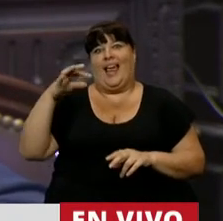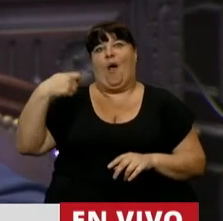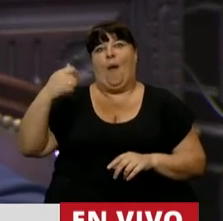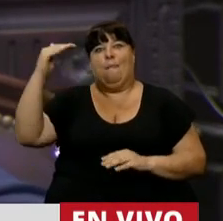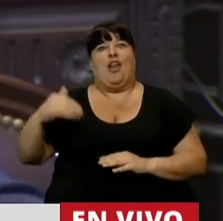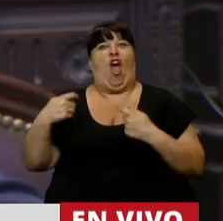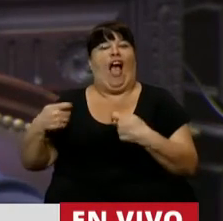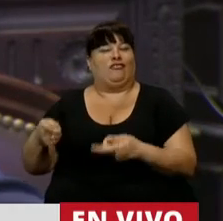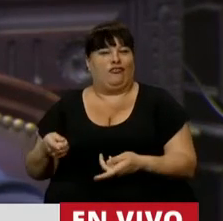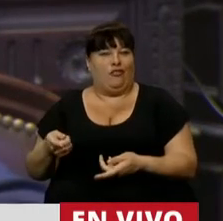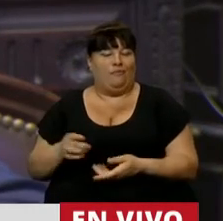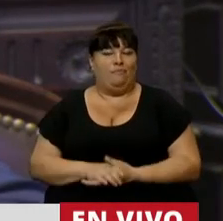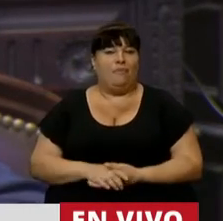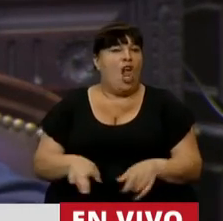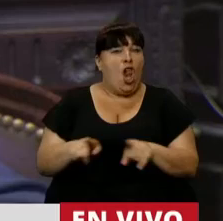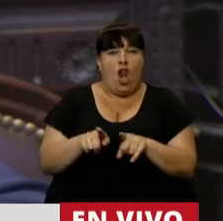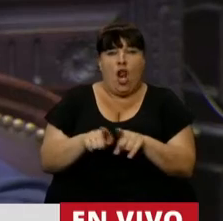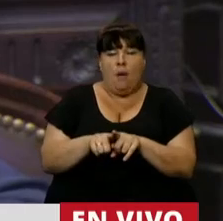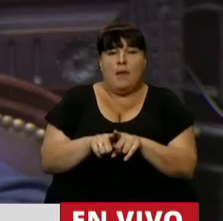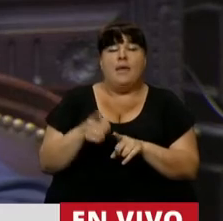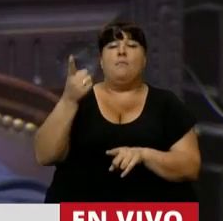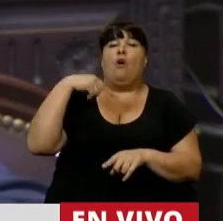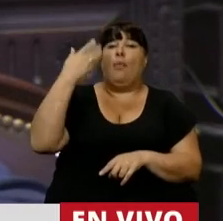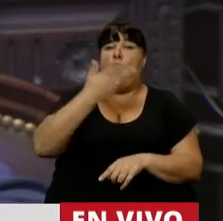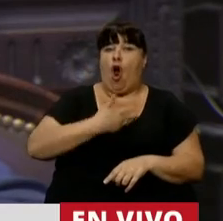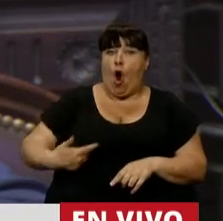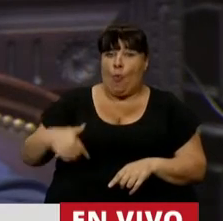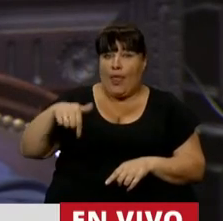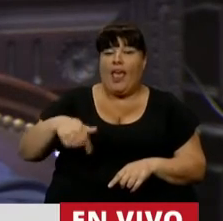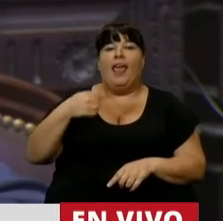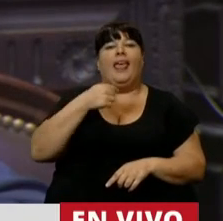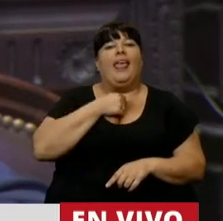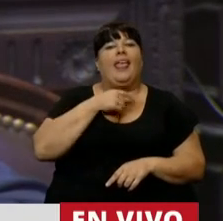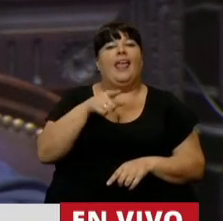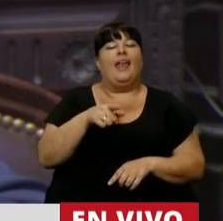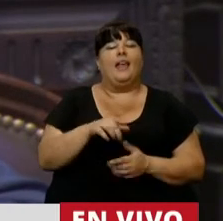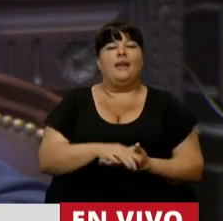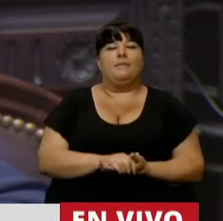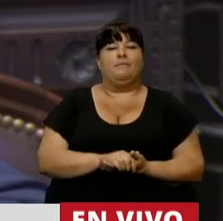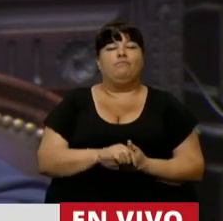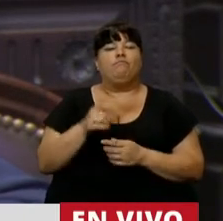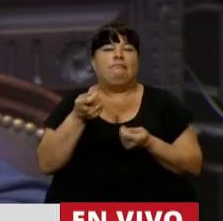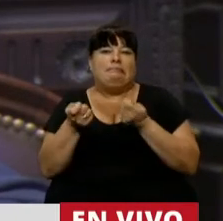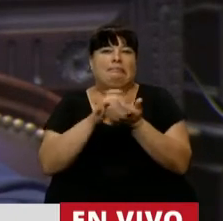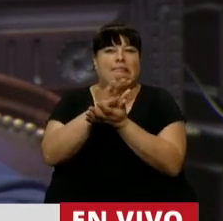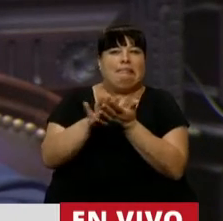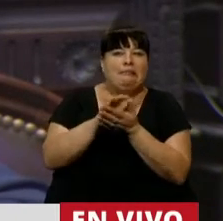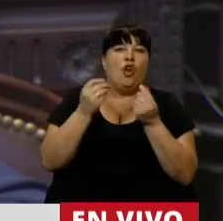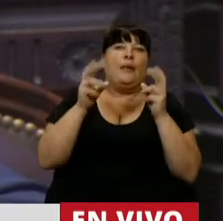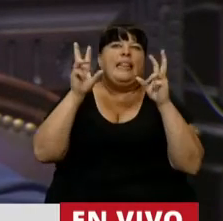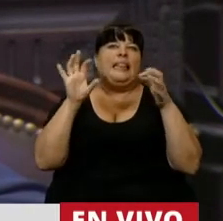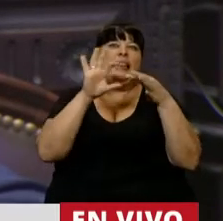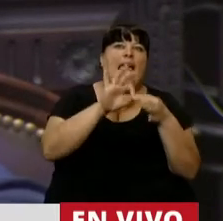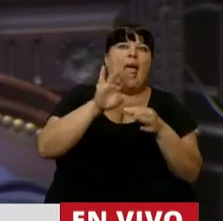bajada de ese gasto. Lo mismo sucedió cuando este gobierno tiene que empezar a negociar las cuestiones